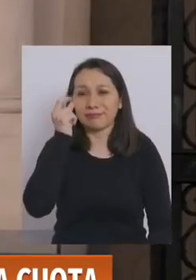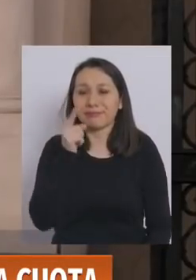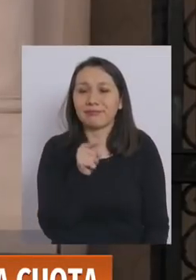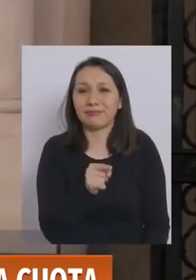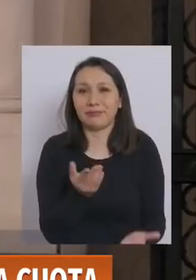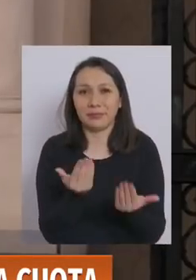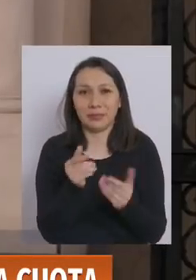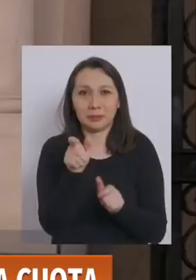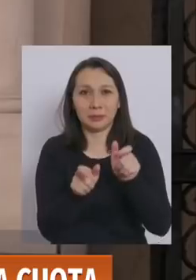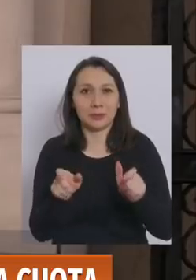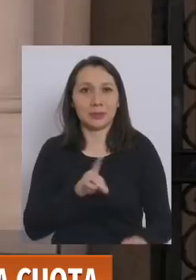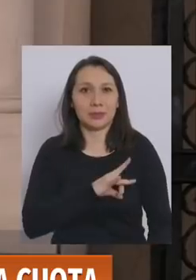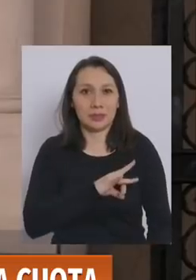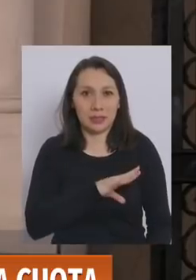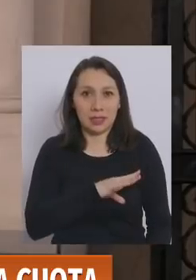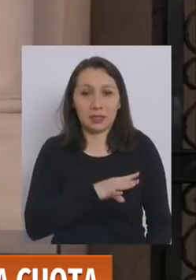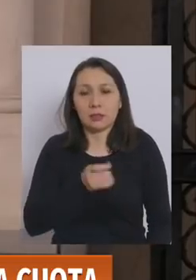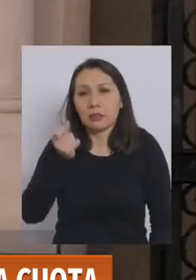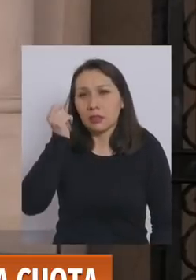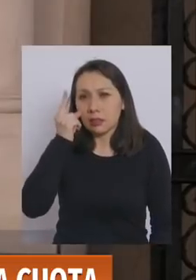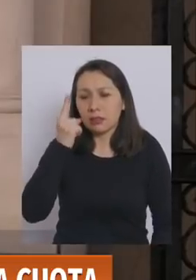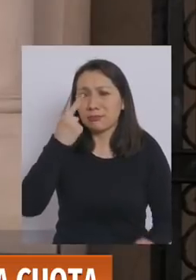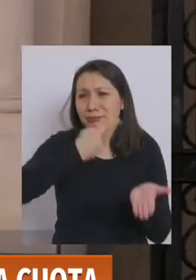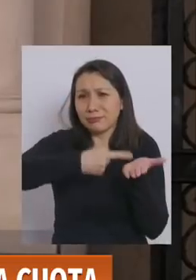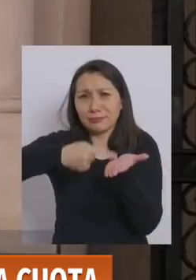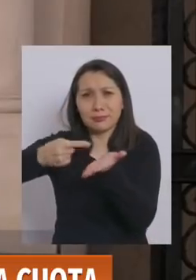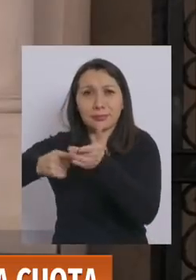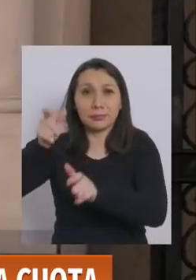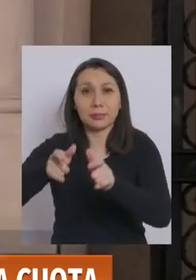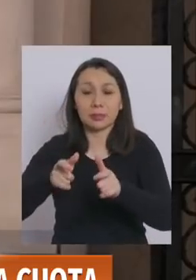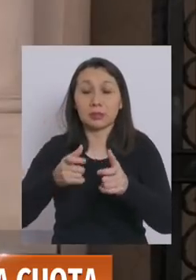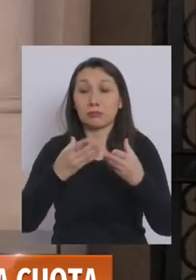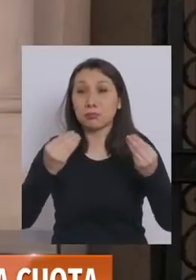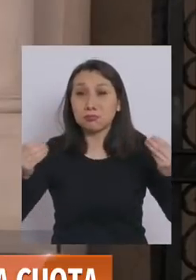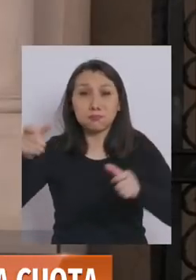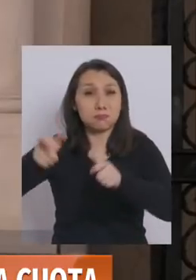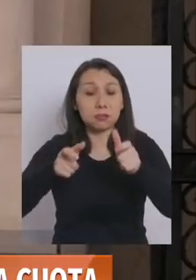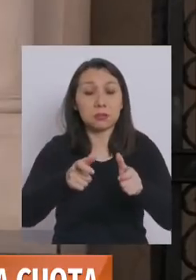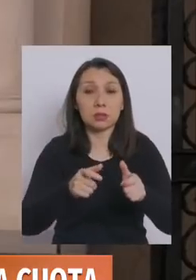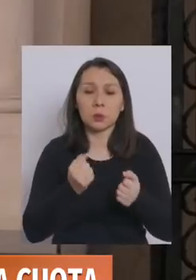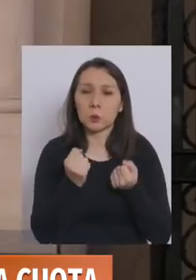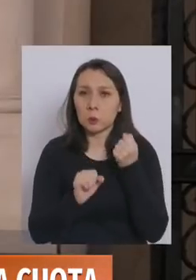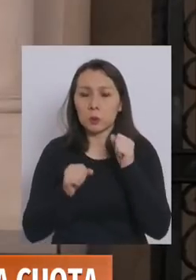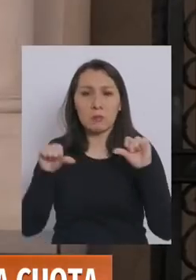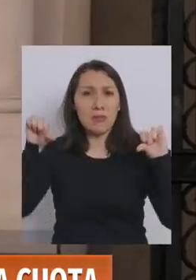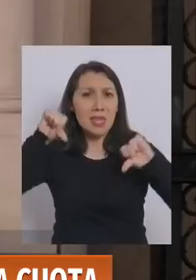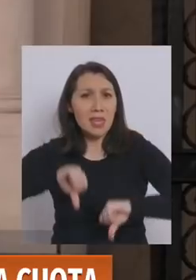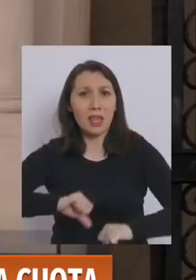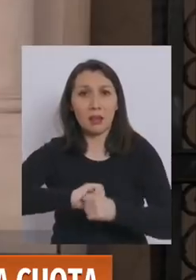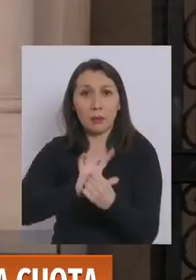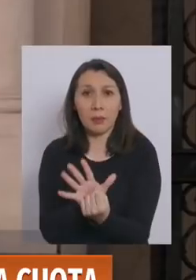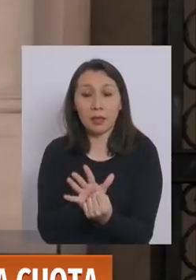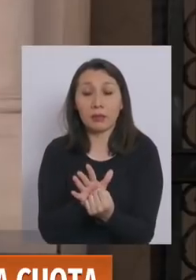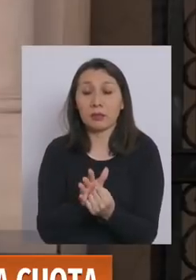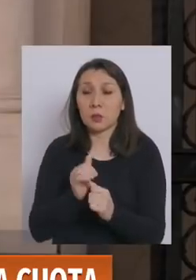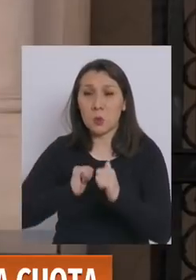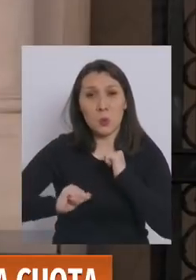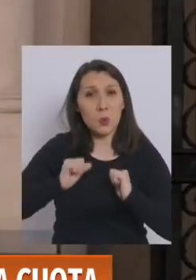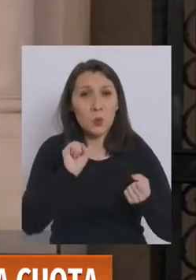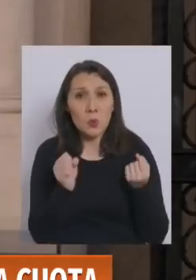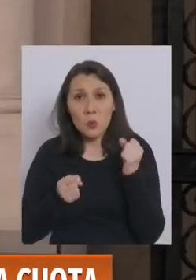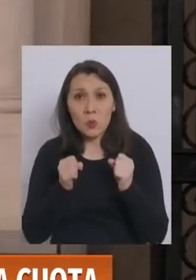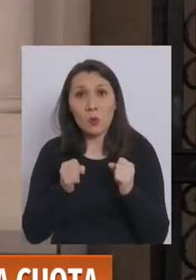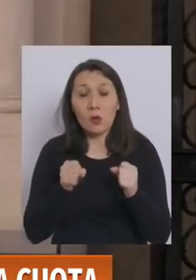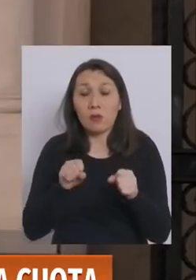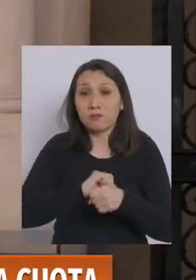las necesidades de los chilenos. Entendemos que hay miles de personas, cientos de miles de personas que lo han pasado pésimo en la pandemia. Y como lo han pasado pésimo,